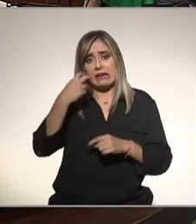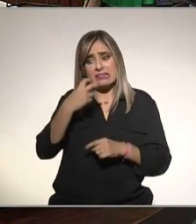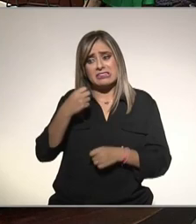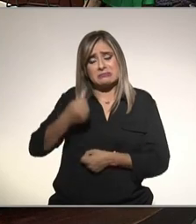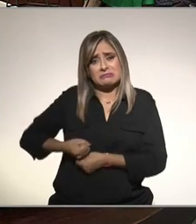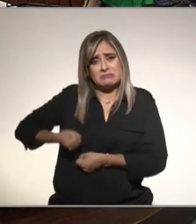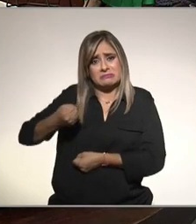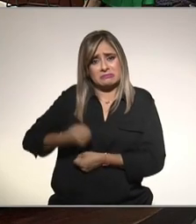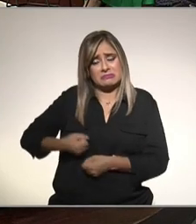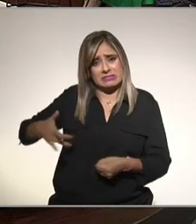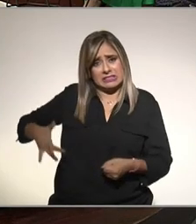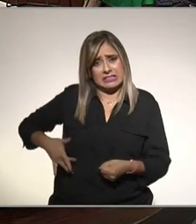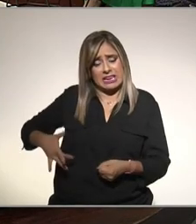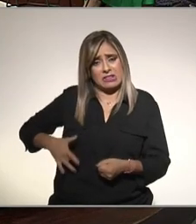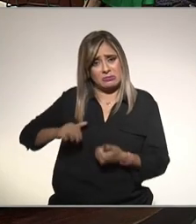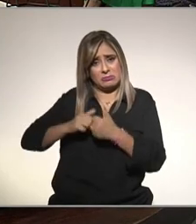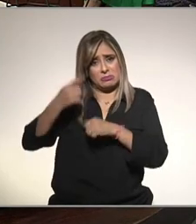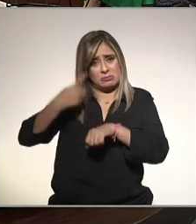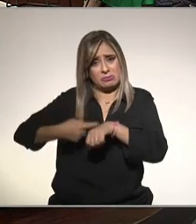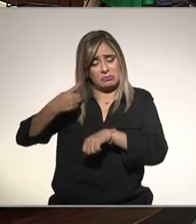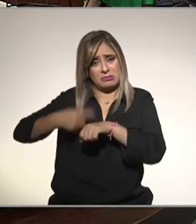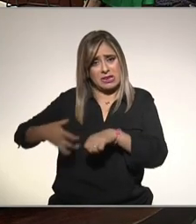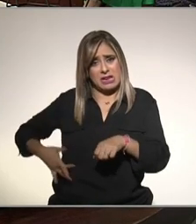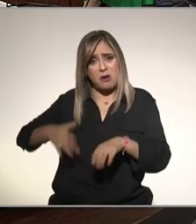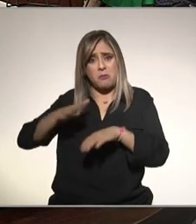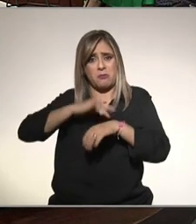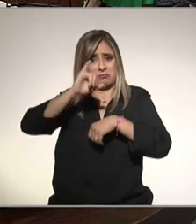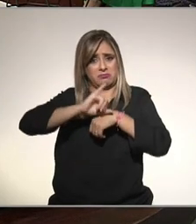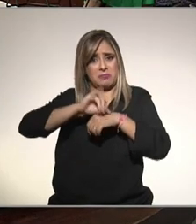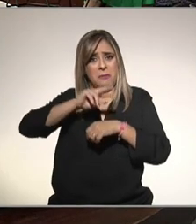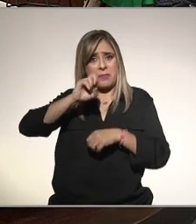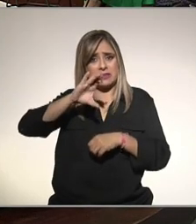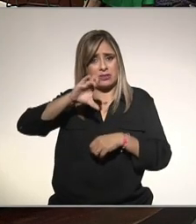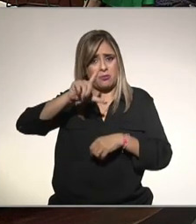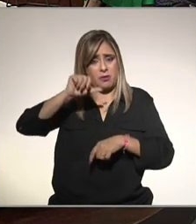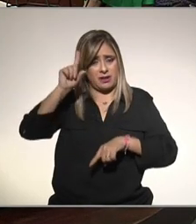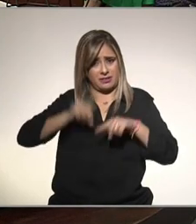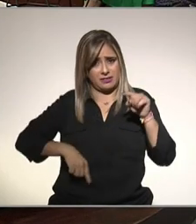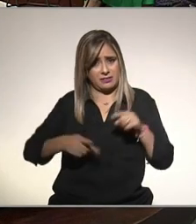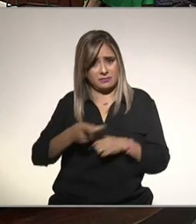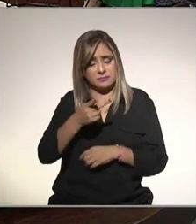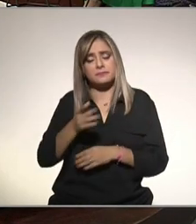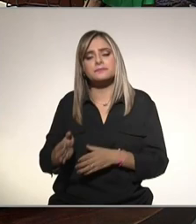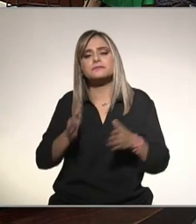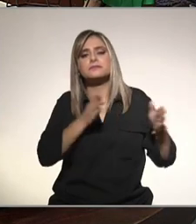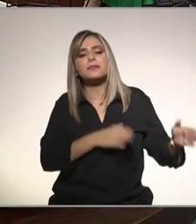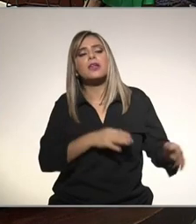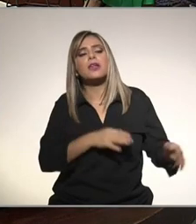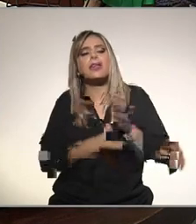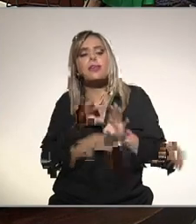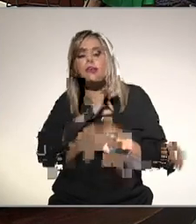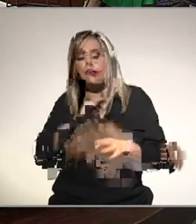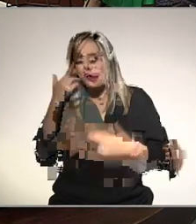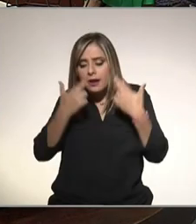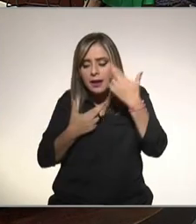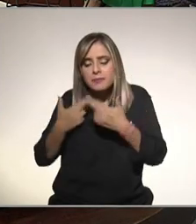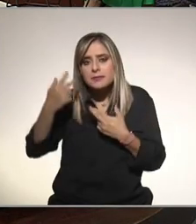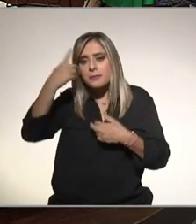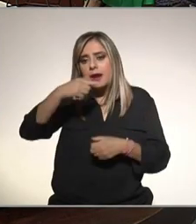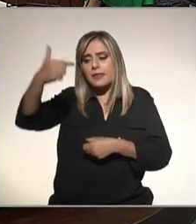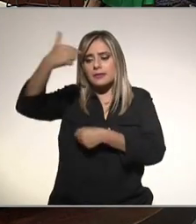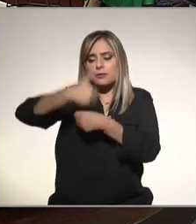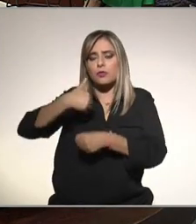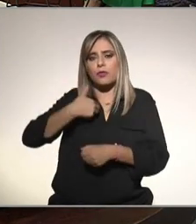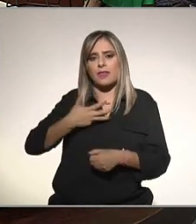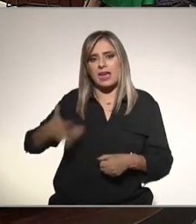les ocasiona algún problema de salud Mari Villalba pregunta los estudios que se recomiendan para saber si una persona tiene hígado